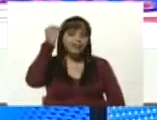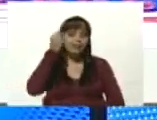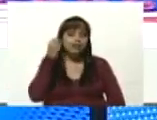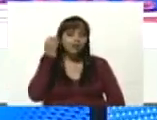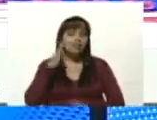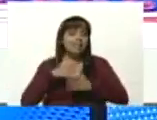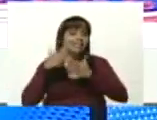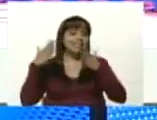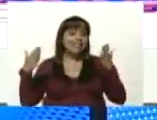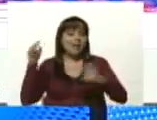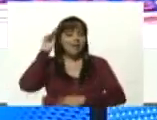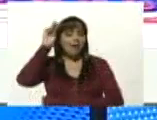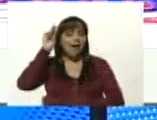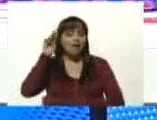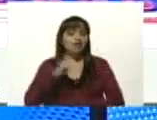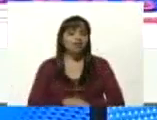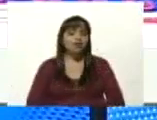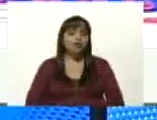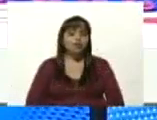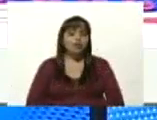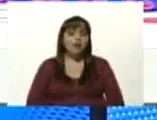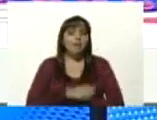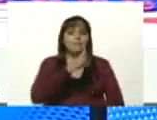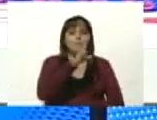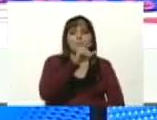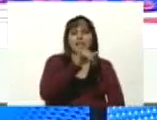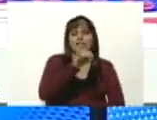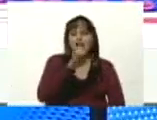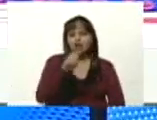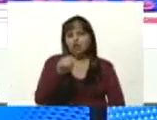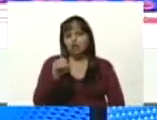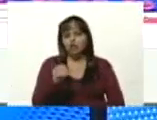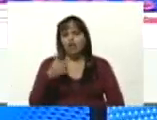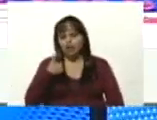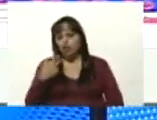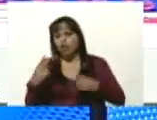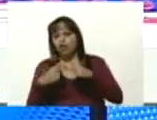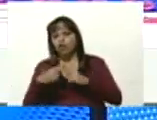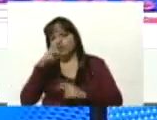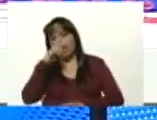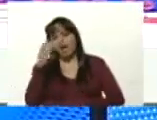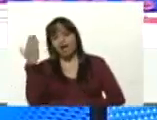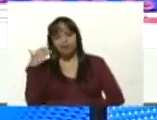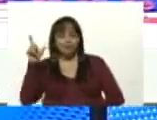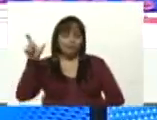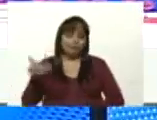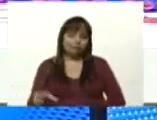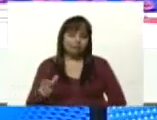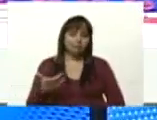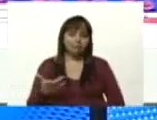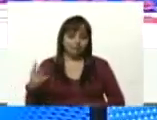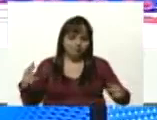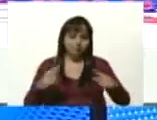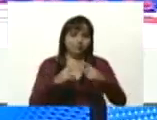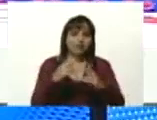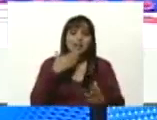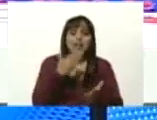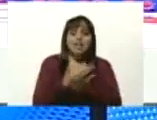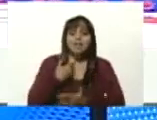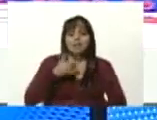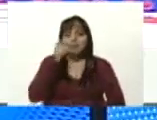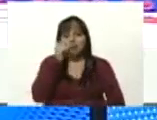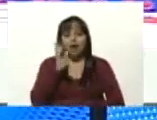ese gran maestro Libertrán Prieto Figueroa que tuve la fortuna y la dicha de conocerlo personalmente gracias a mi papá